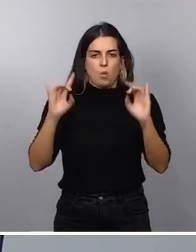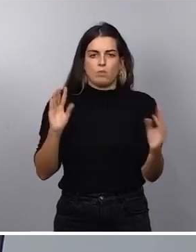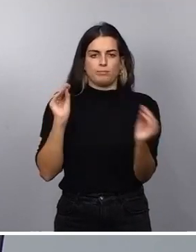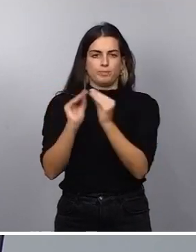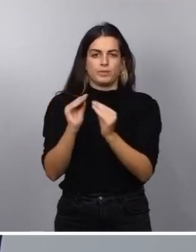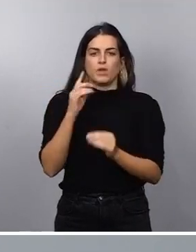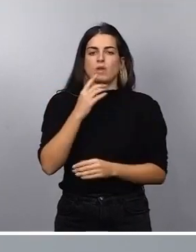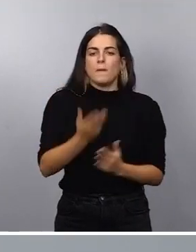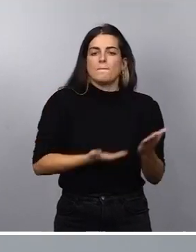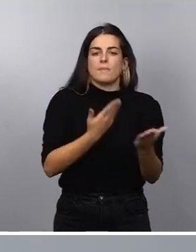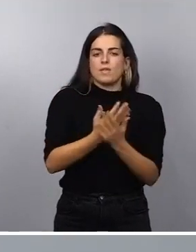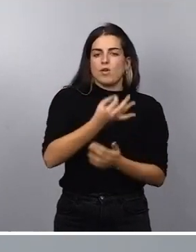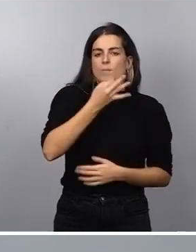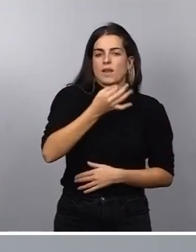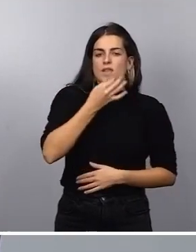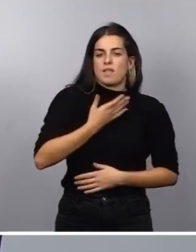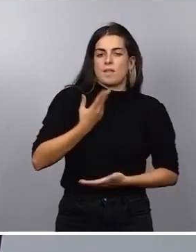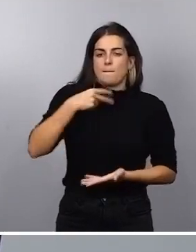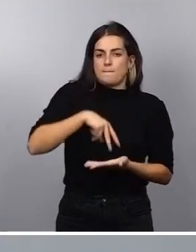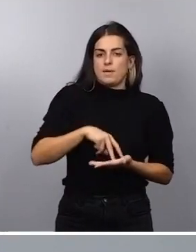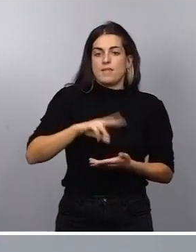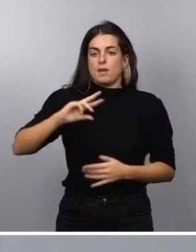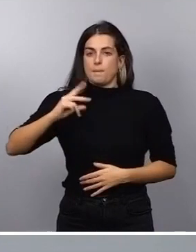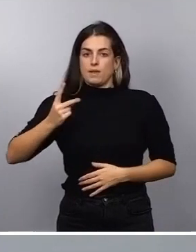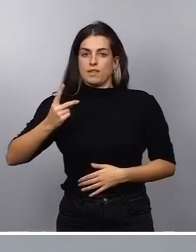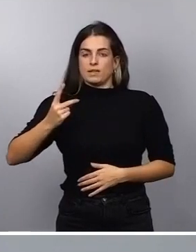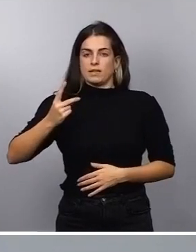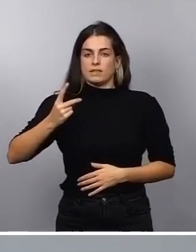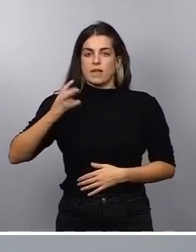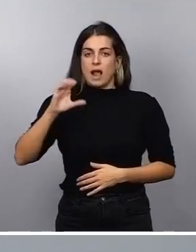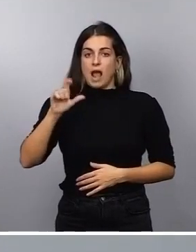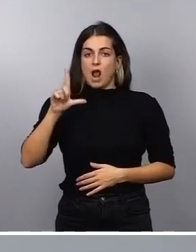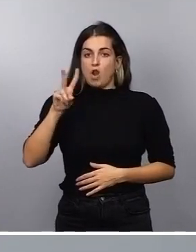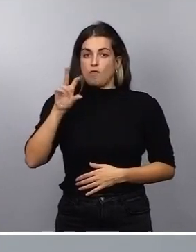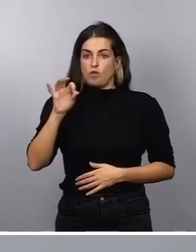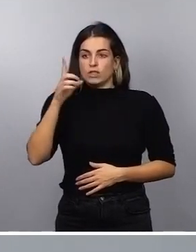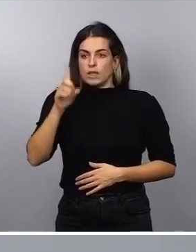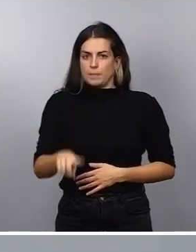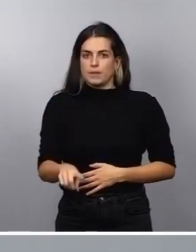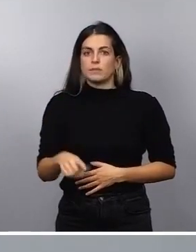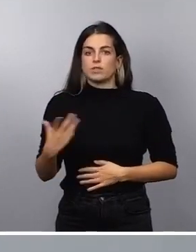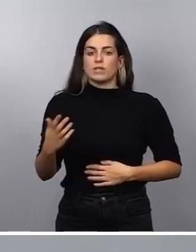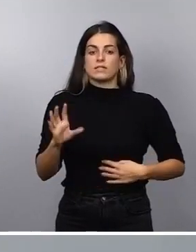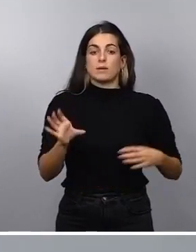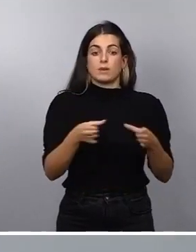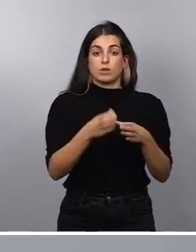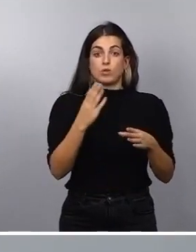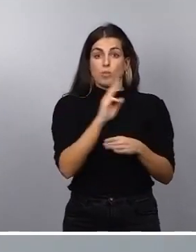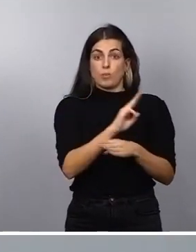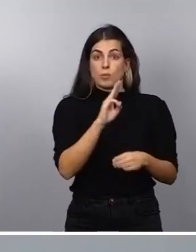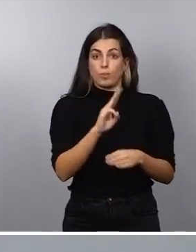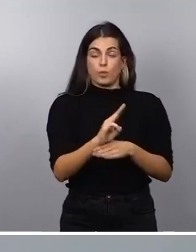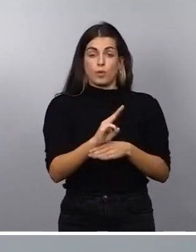mía y también de la vicepresidenta Carmen Calvo. Por cierto, cuando el Partido Popular tildaba al Gobierno de España